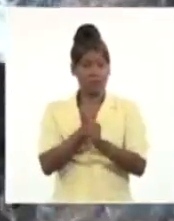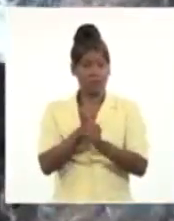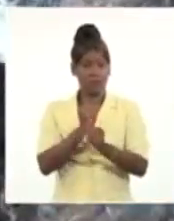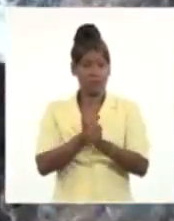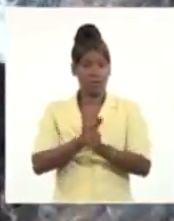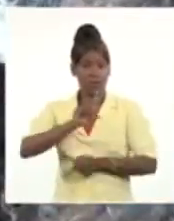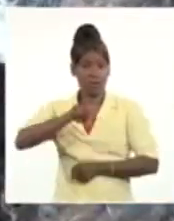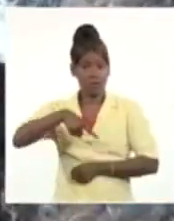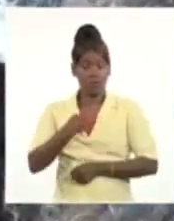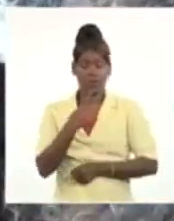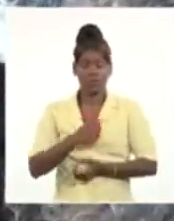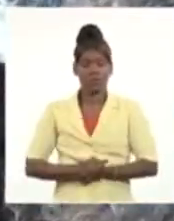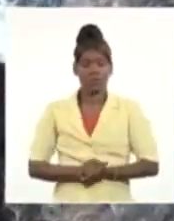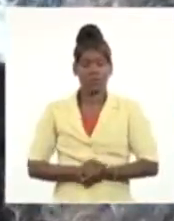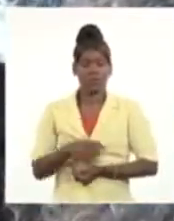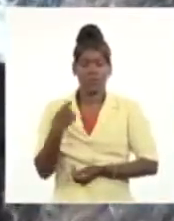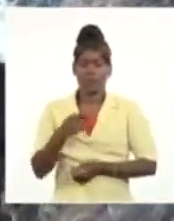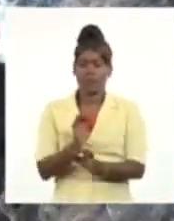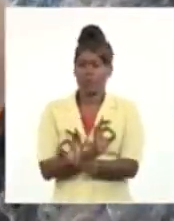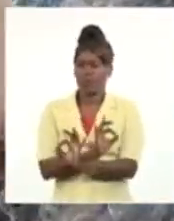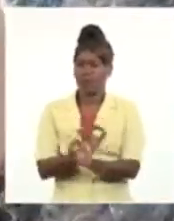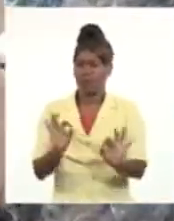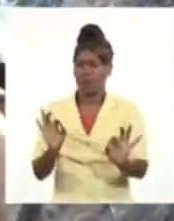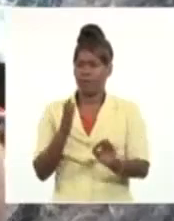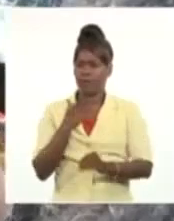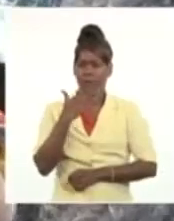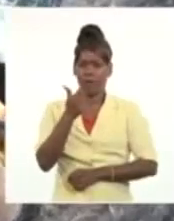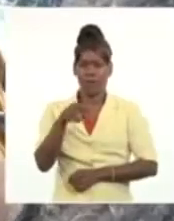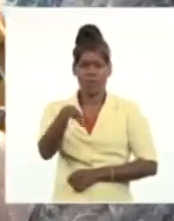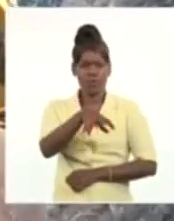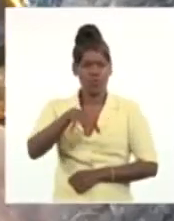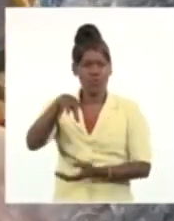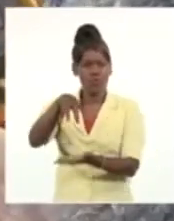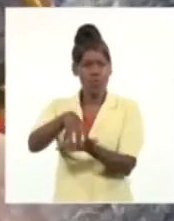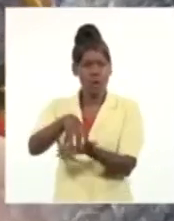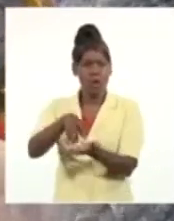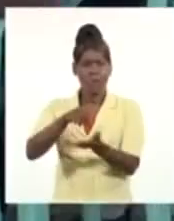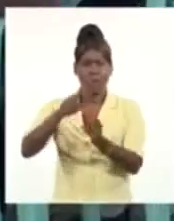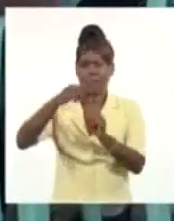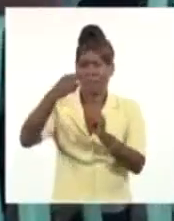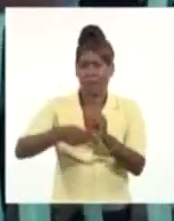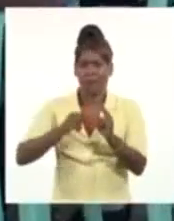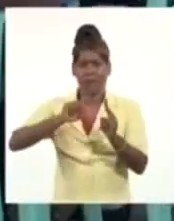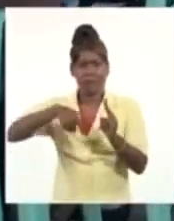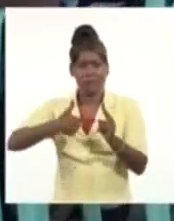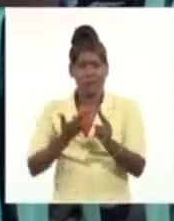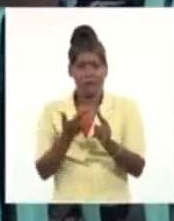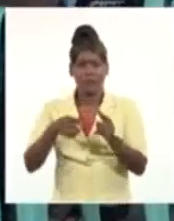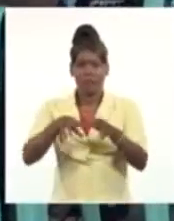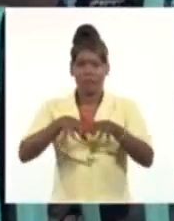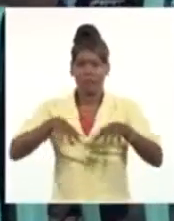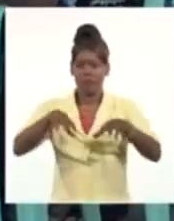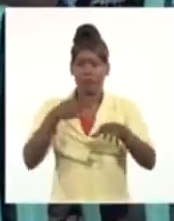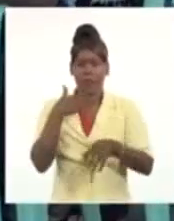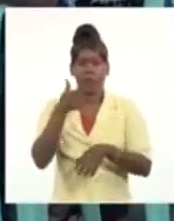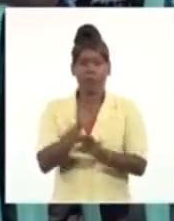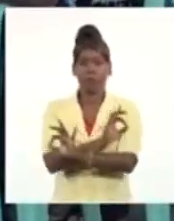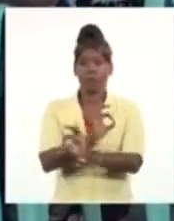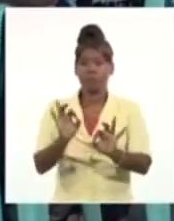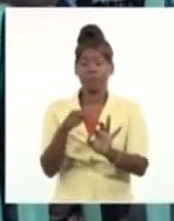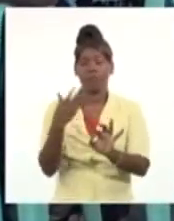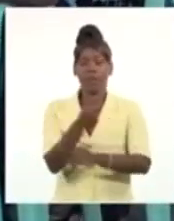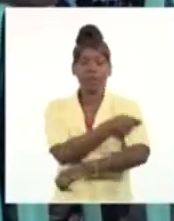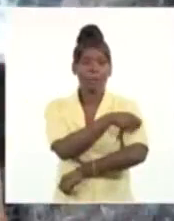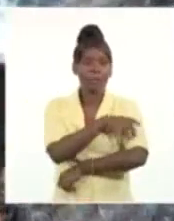mejorar la calidad de todos los espacios de participación popular deviene vía para buscar soluciones a los complejos problemas que el